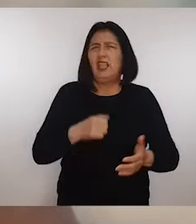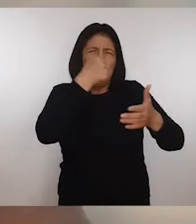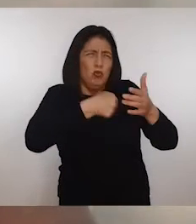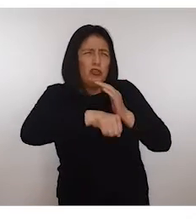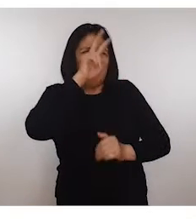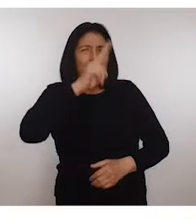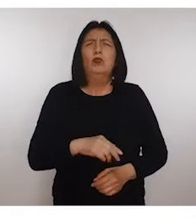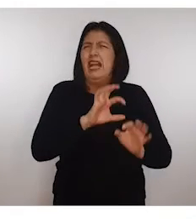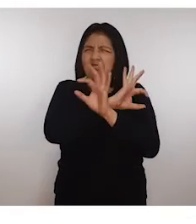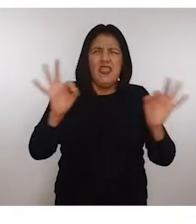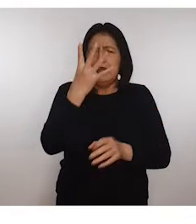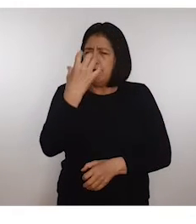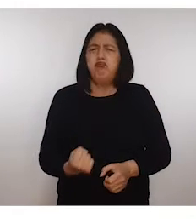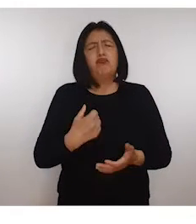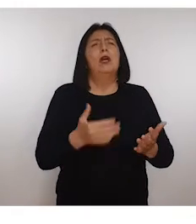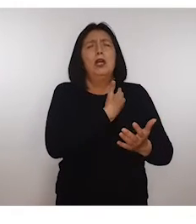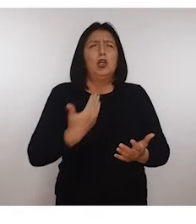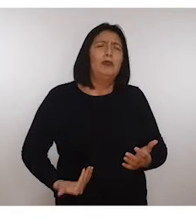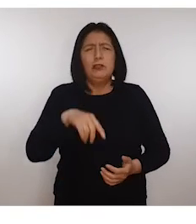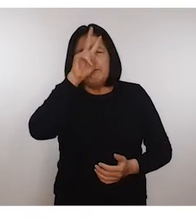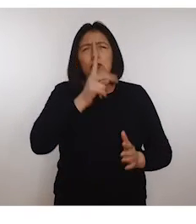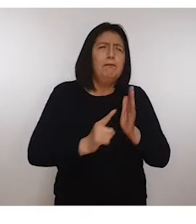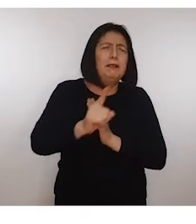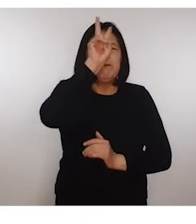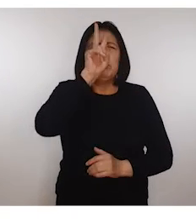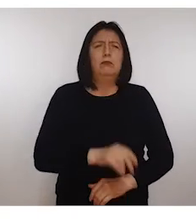oportunidades. Lucha Perú, no hay nada que nos detenga. Gobierno del Perú, el Perú primero.